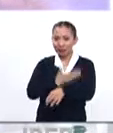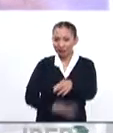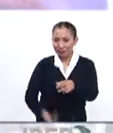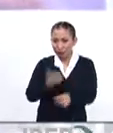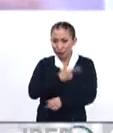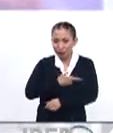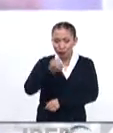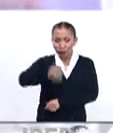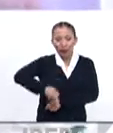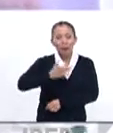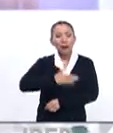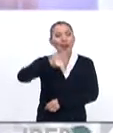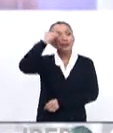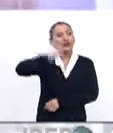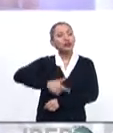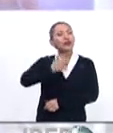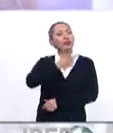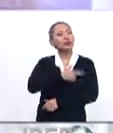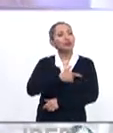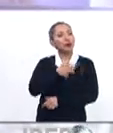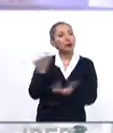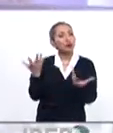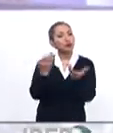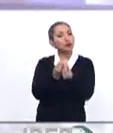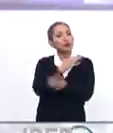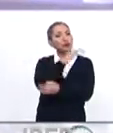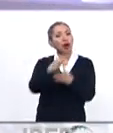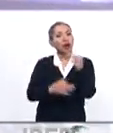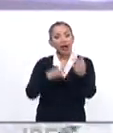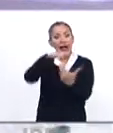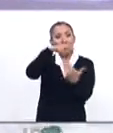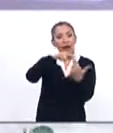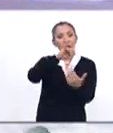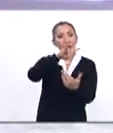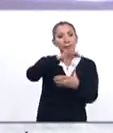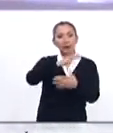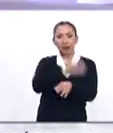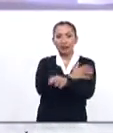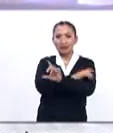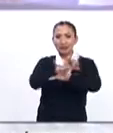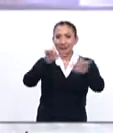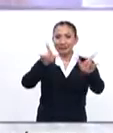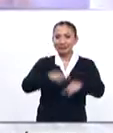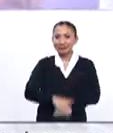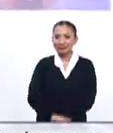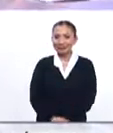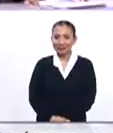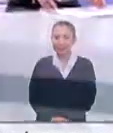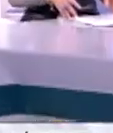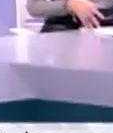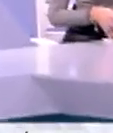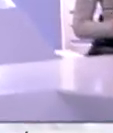tardes, es un placer saludarte, buenas noches, es un placer estar con ustedes, con toda la región iberoamericana. Acompáñenos, estamos listos.